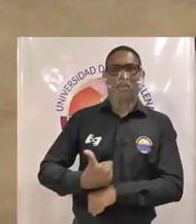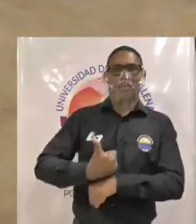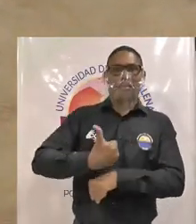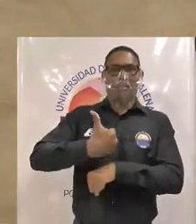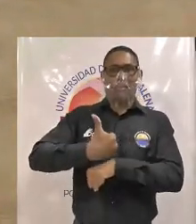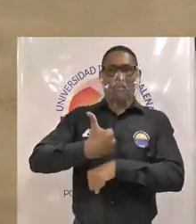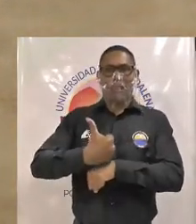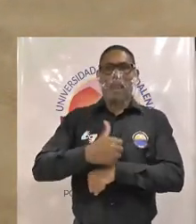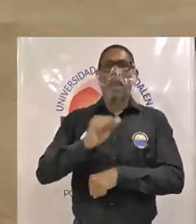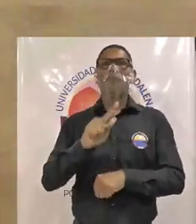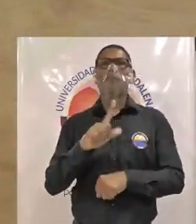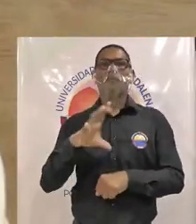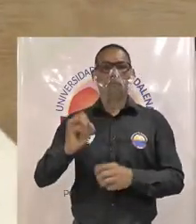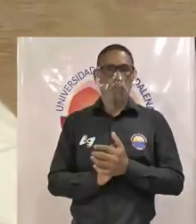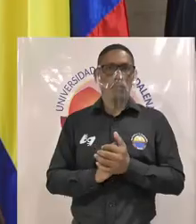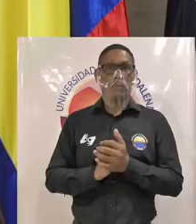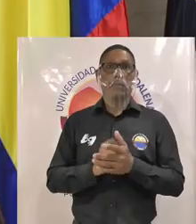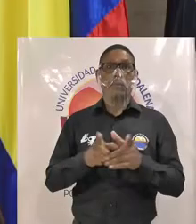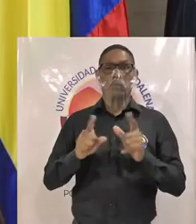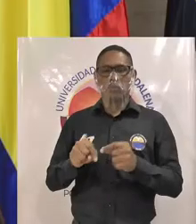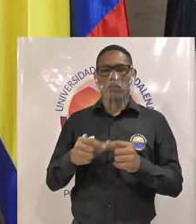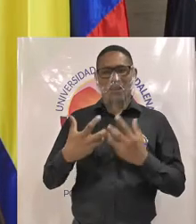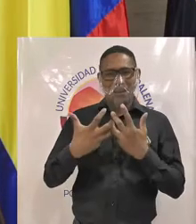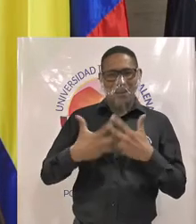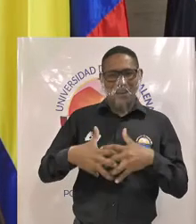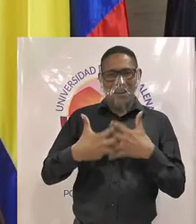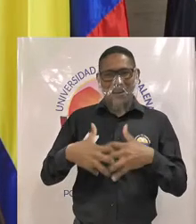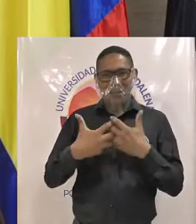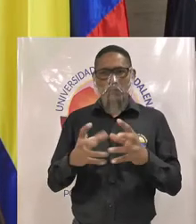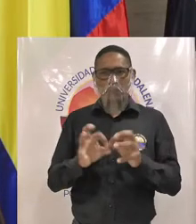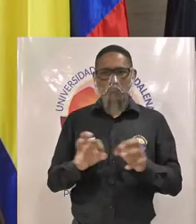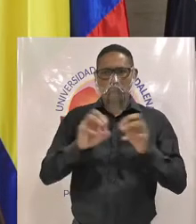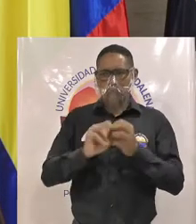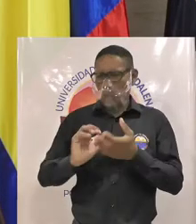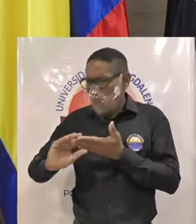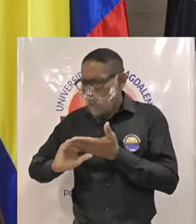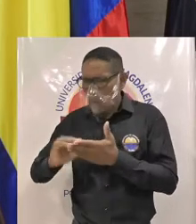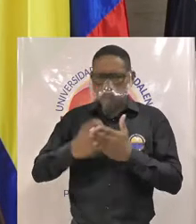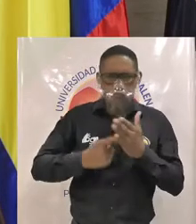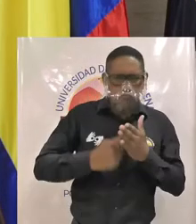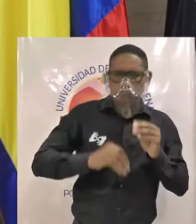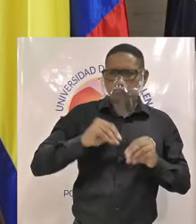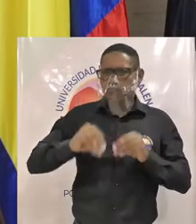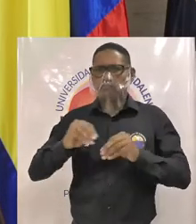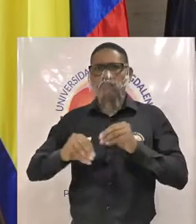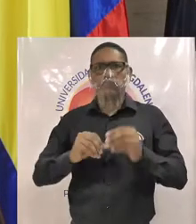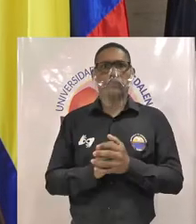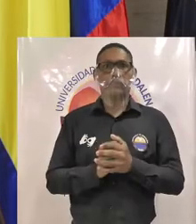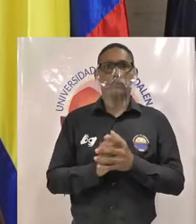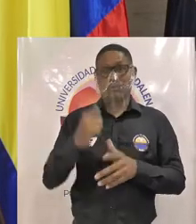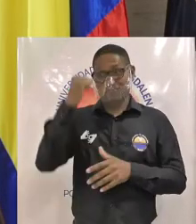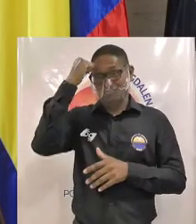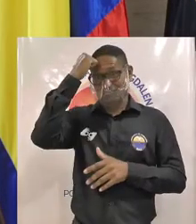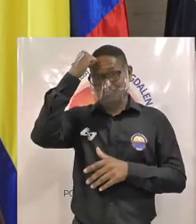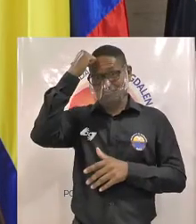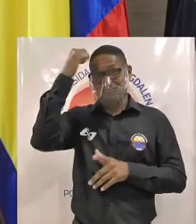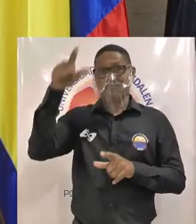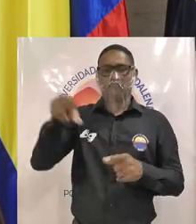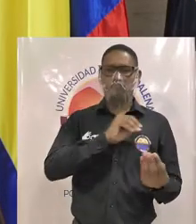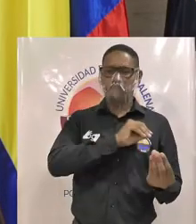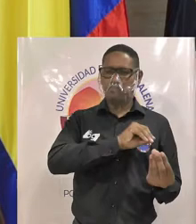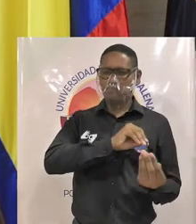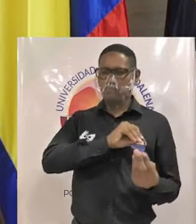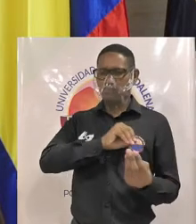Alco Alta Consultoría en Comunicaciones empresa dedicada a contenidos, foros y eventos también es docente en instituciones de educación superior